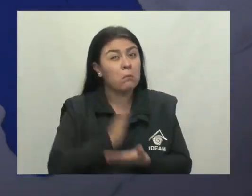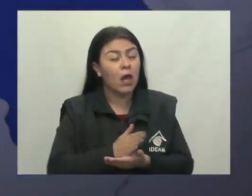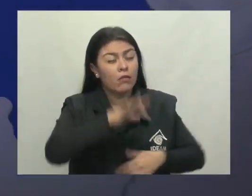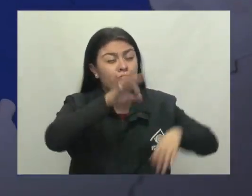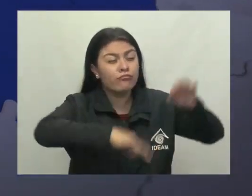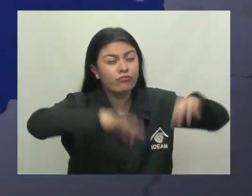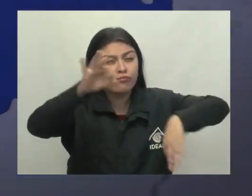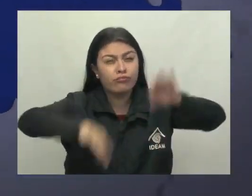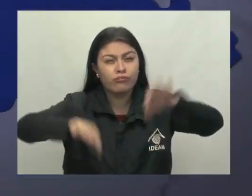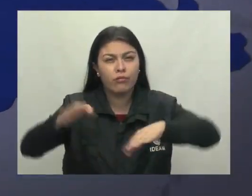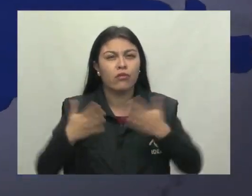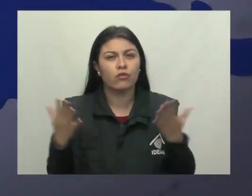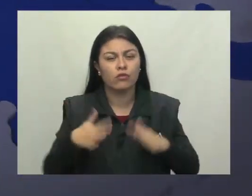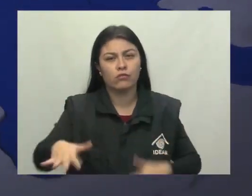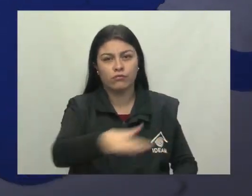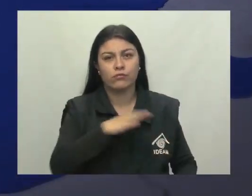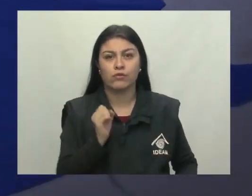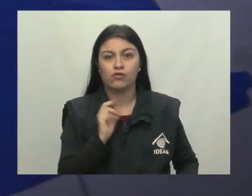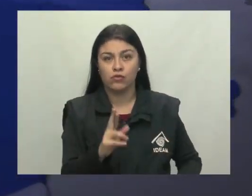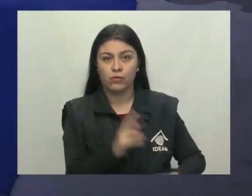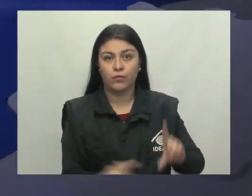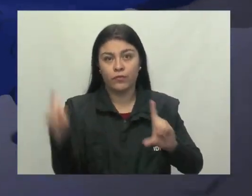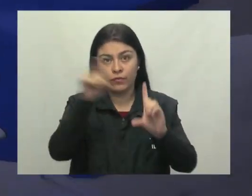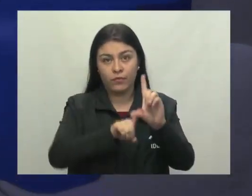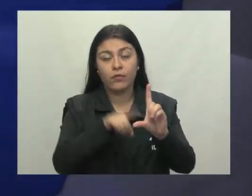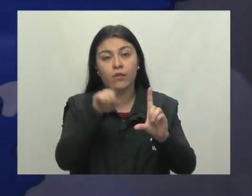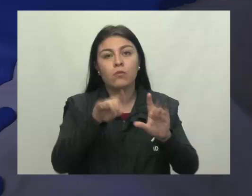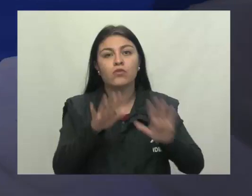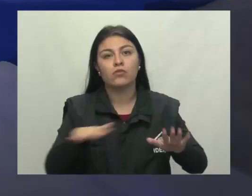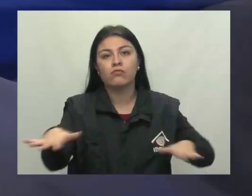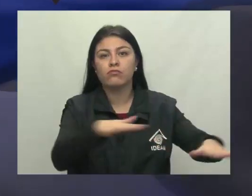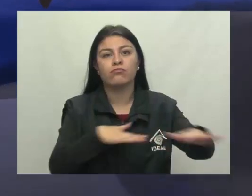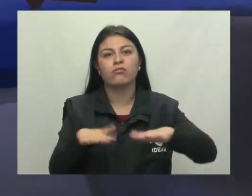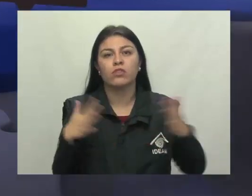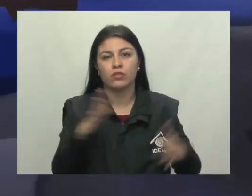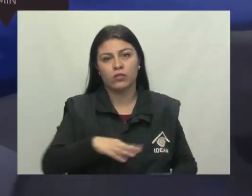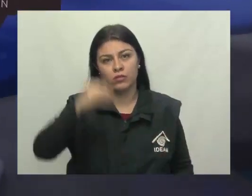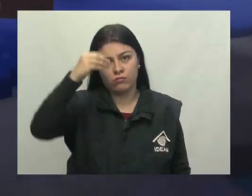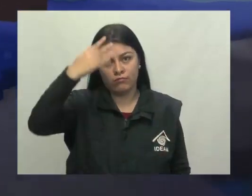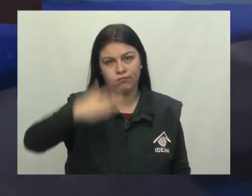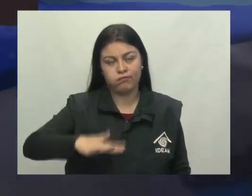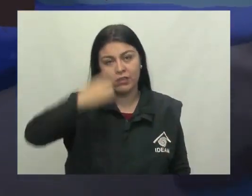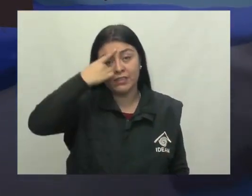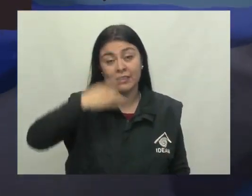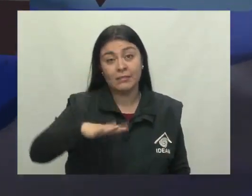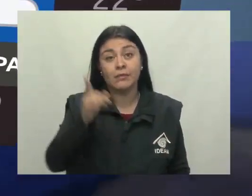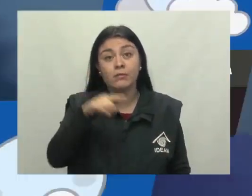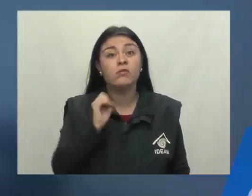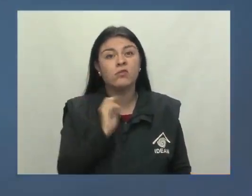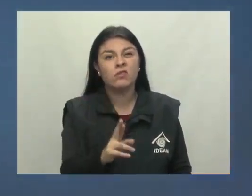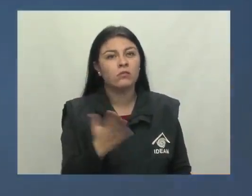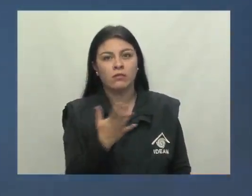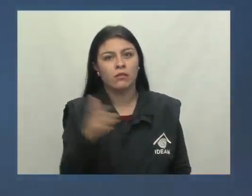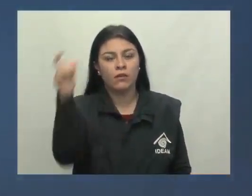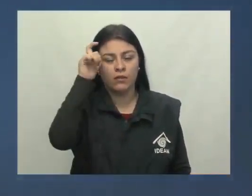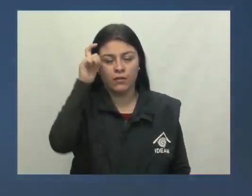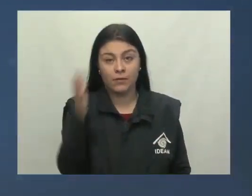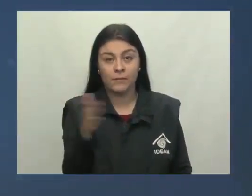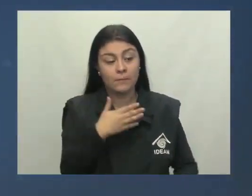descartar algunas lloviznas localizadas al sur de la Guajira, en inmediaciones de la Sierra Nevada de Santa Marta y al sur de Córdoba.